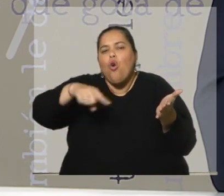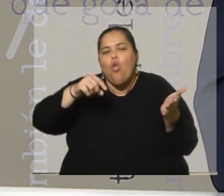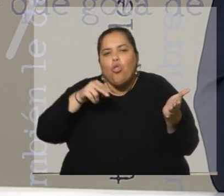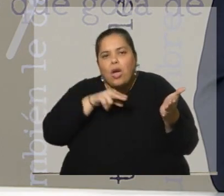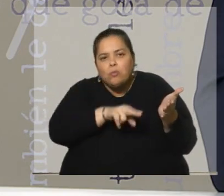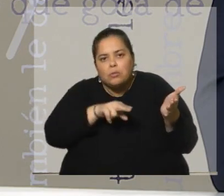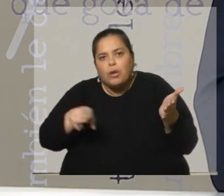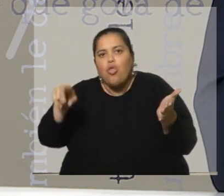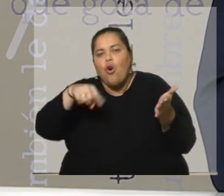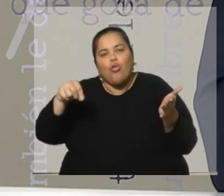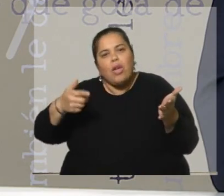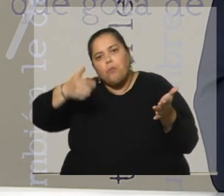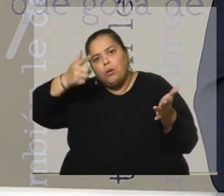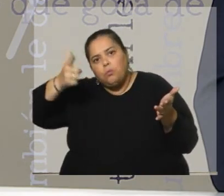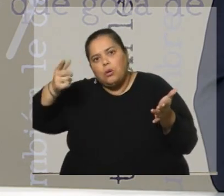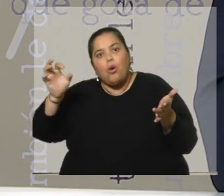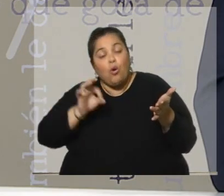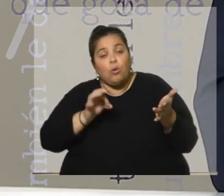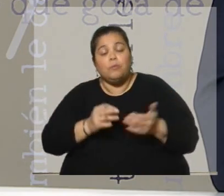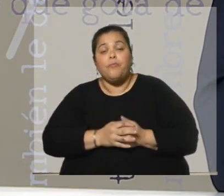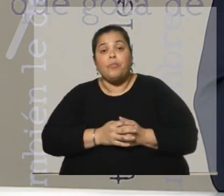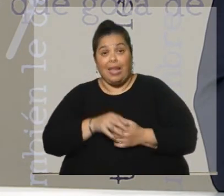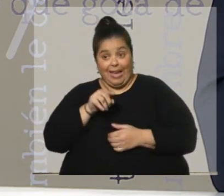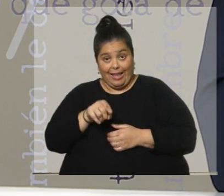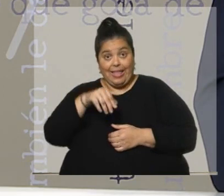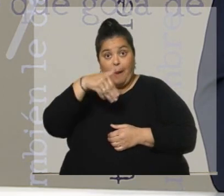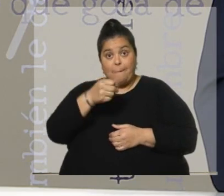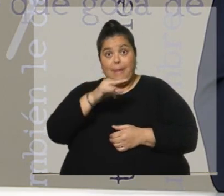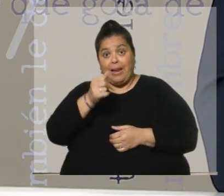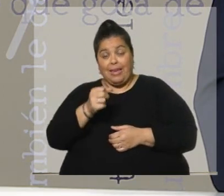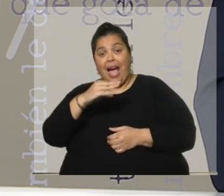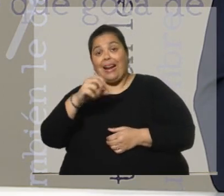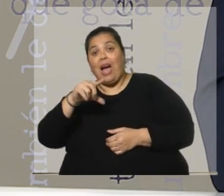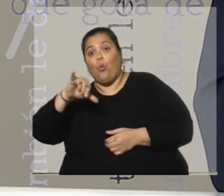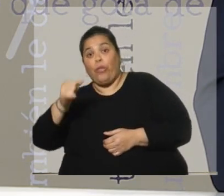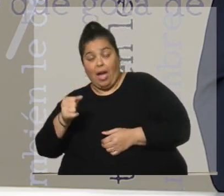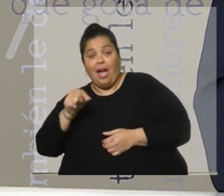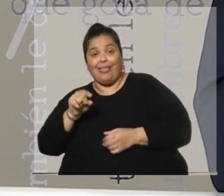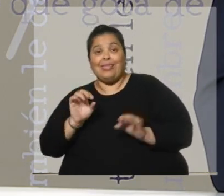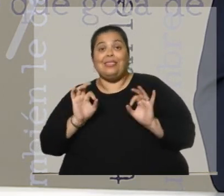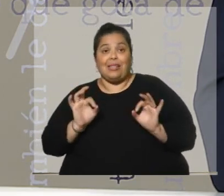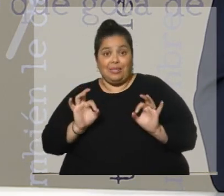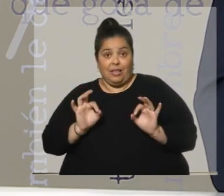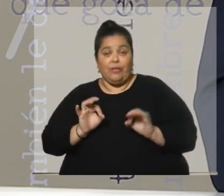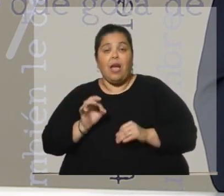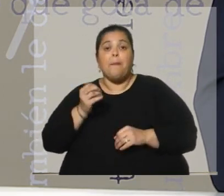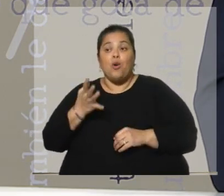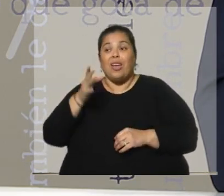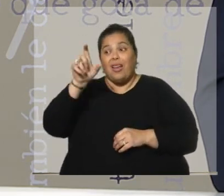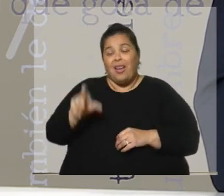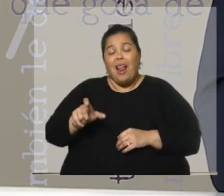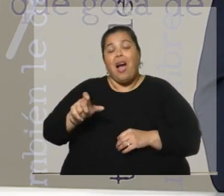dónde fueron ejecutados, etcétera? En el caso de María Claudia es particularmente sensible, todos son horribles. Recordemos, muy joven,